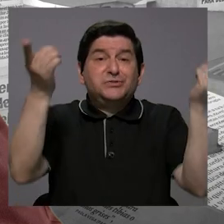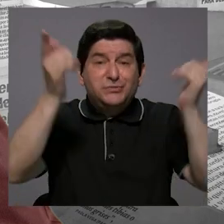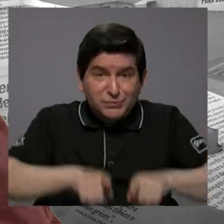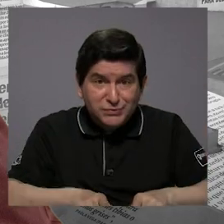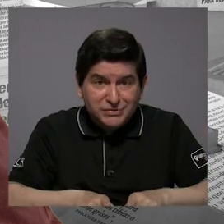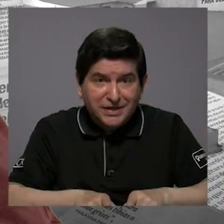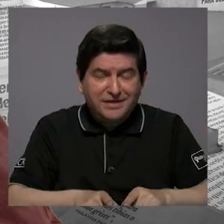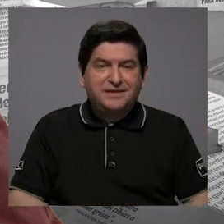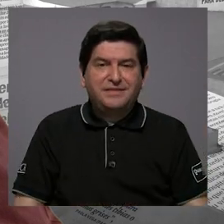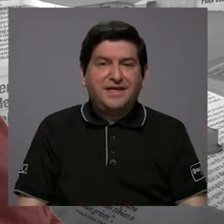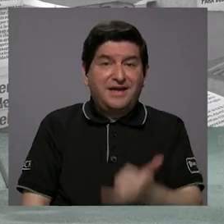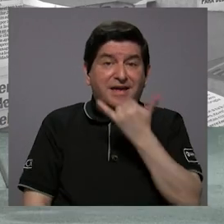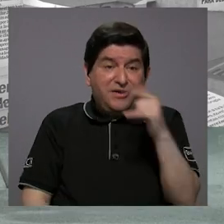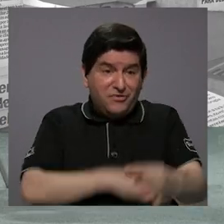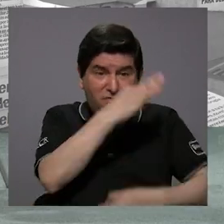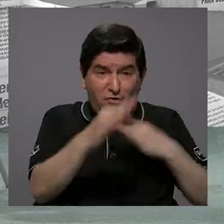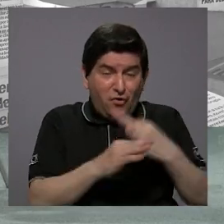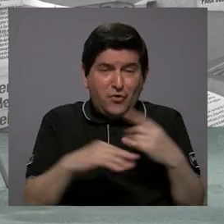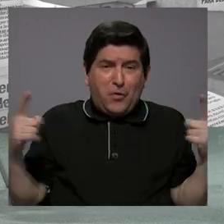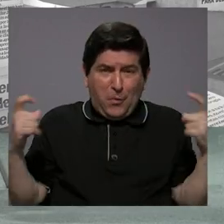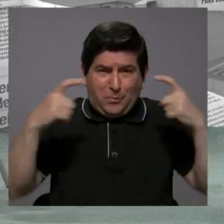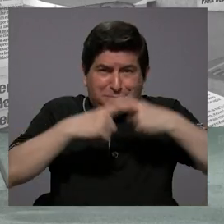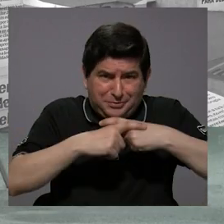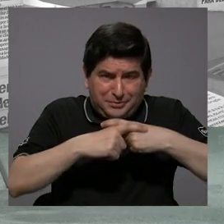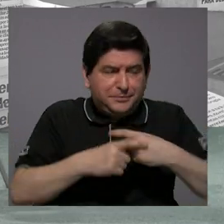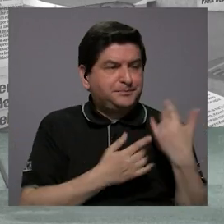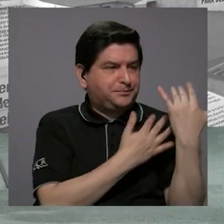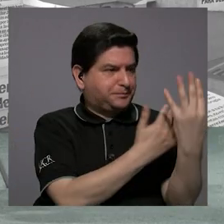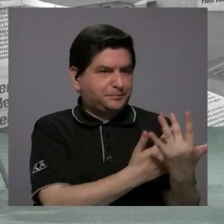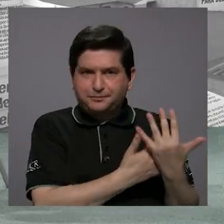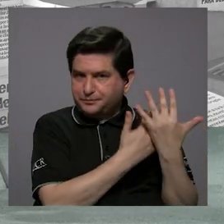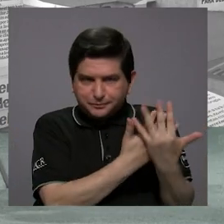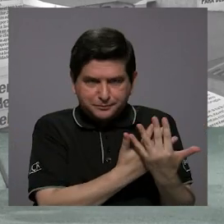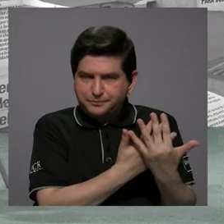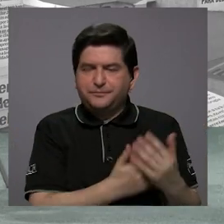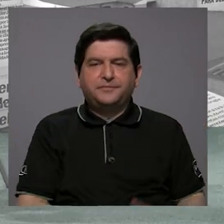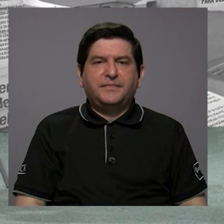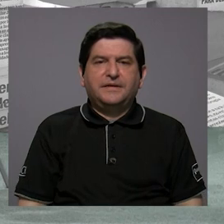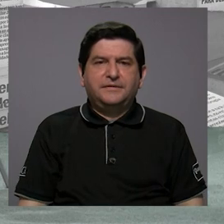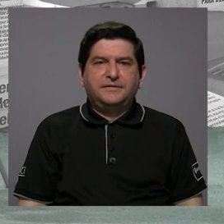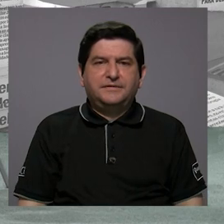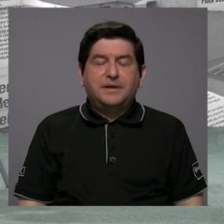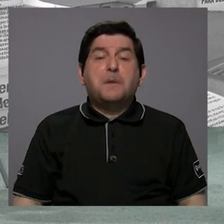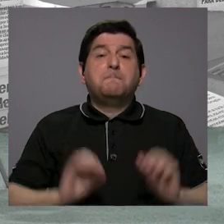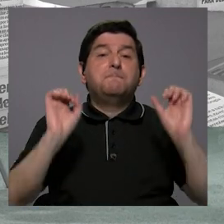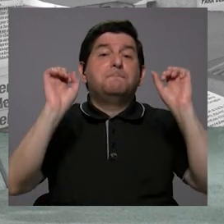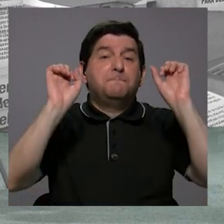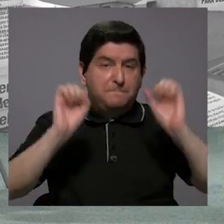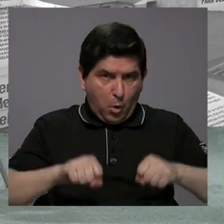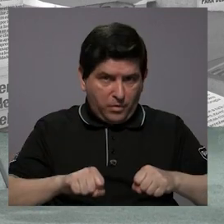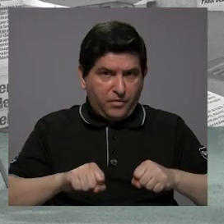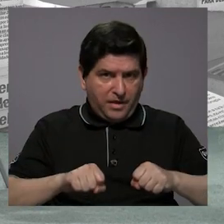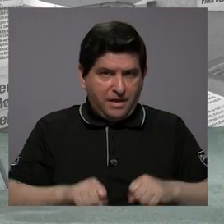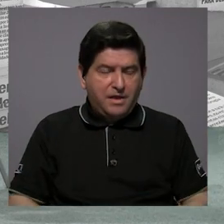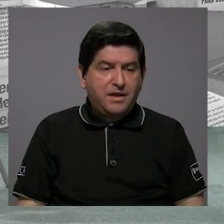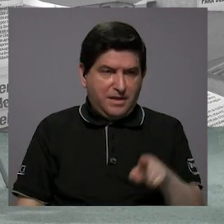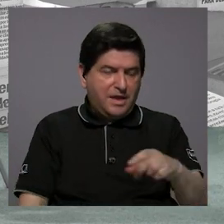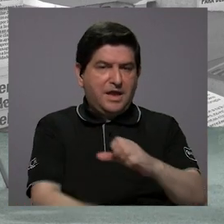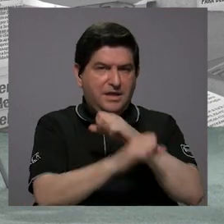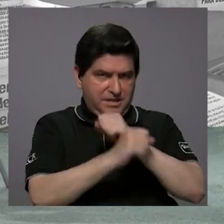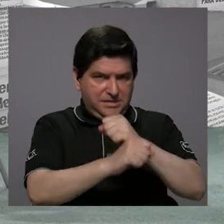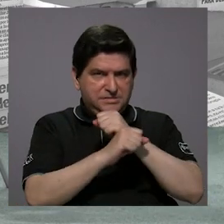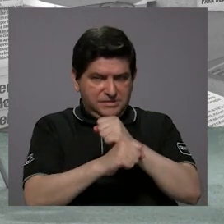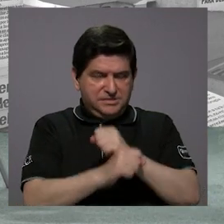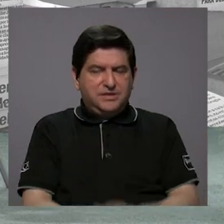error de estos, una complicación inesperada de este tipo, pues esa póliza